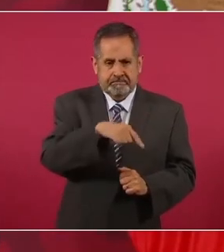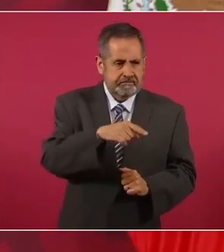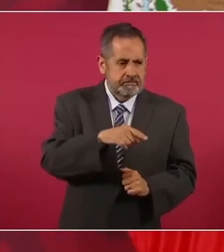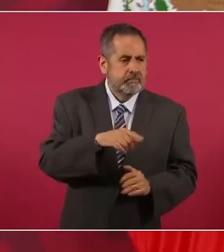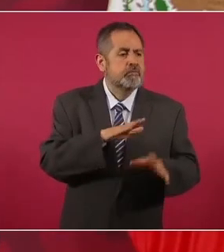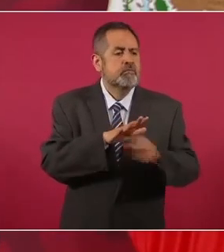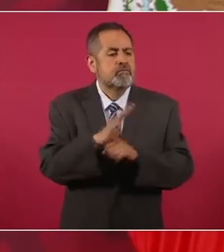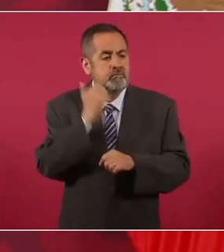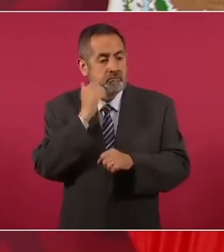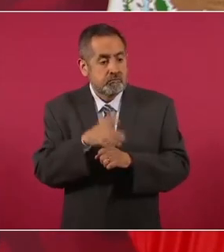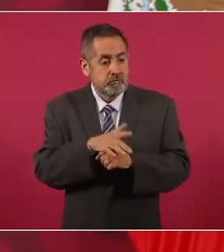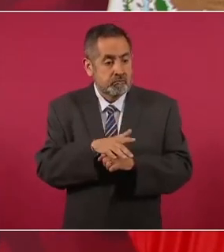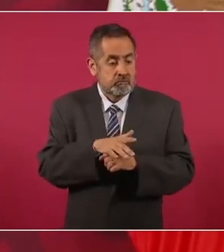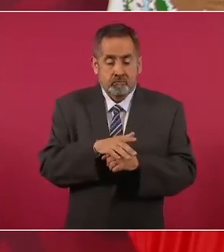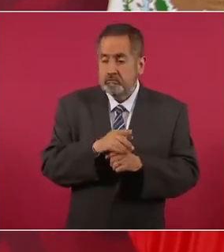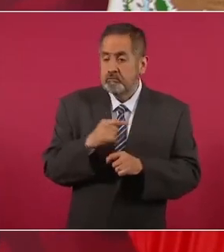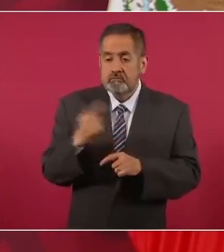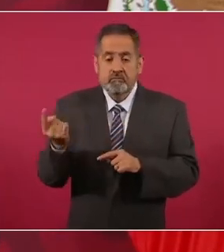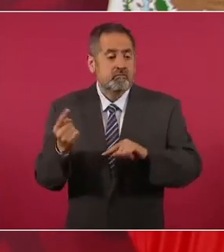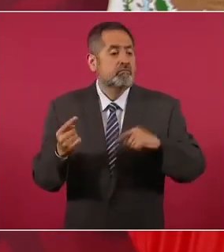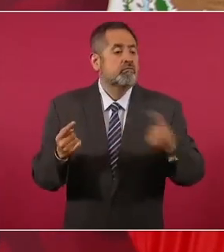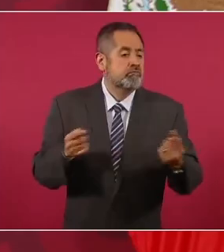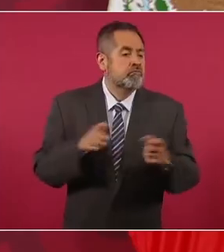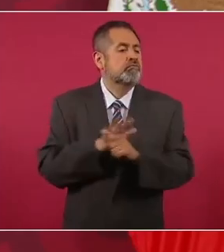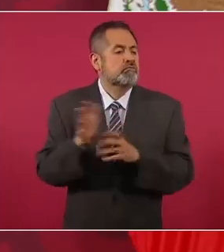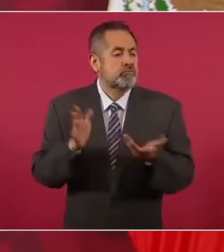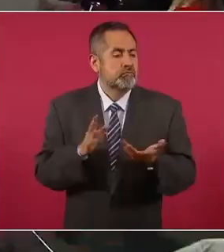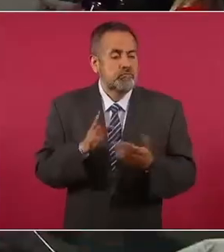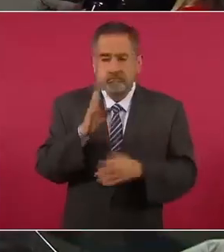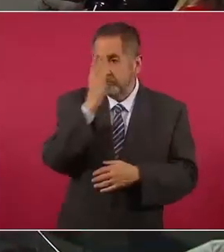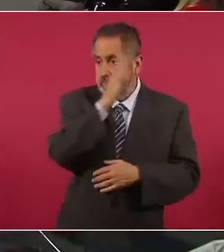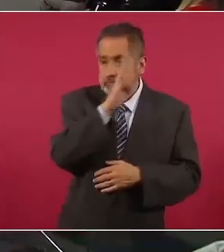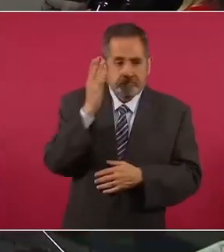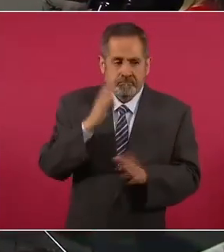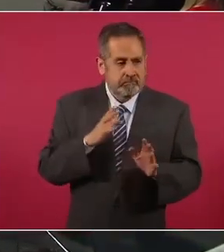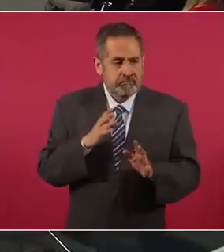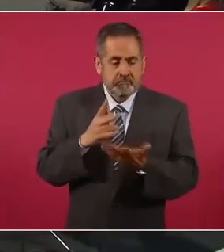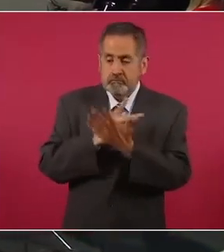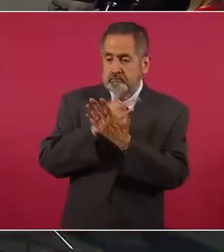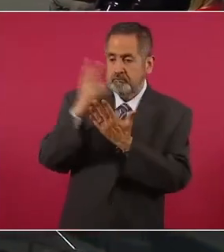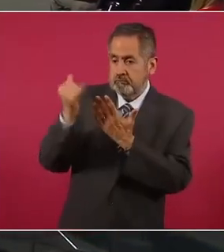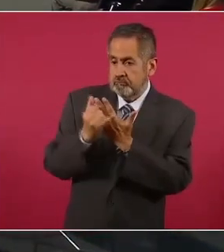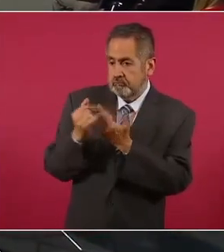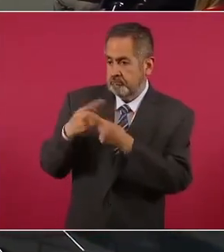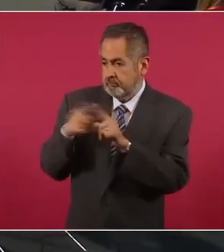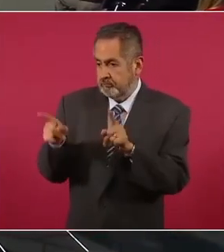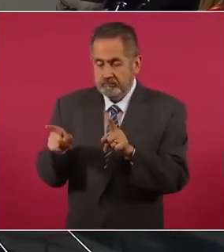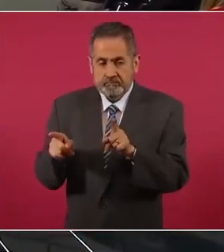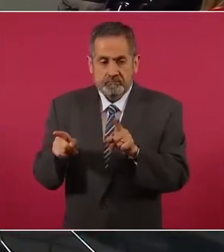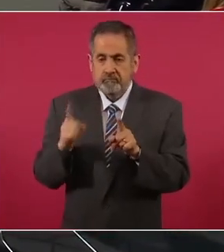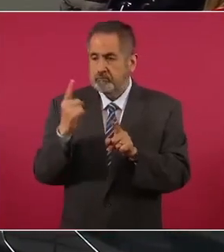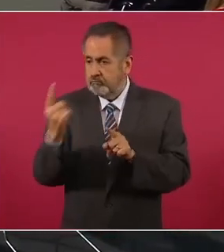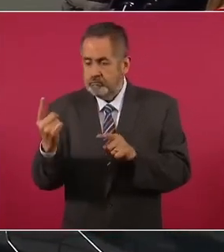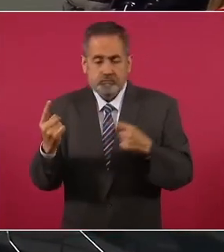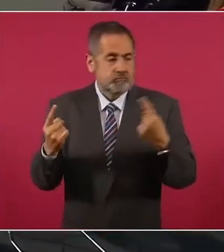posturas, porque son dos proyectos distintos,